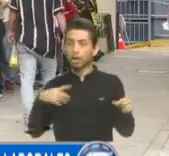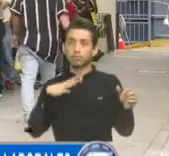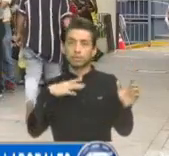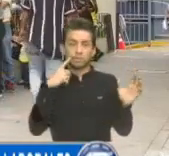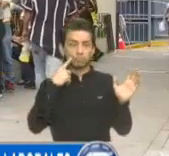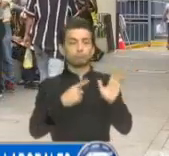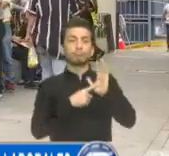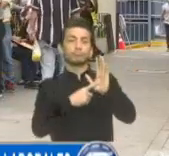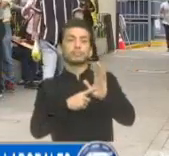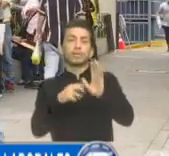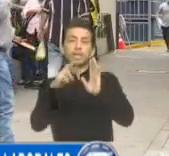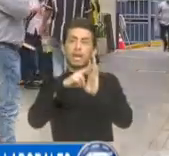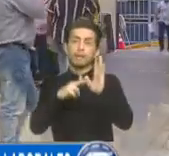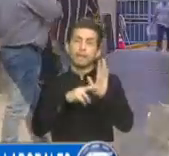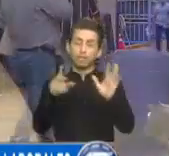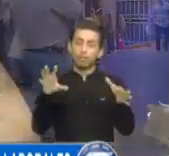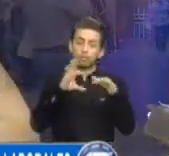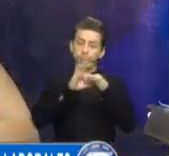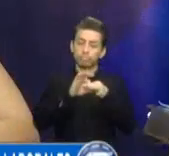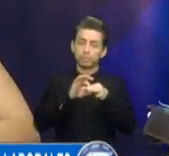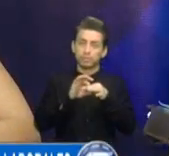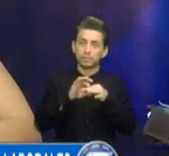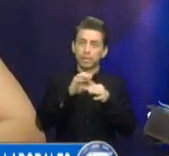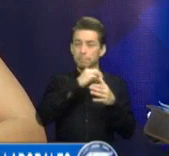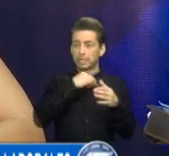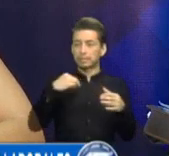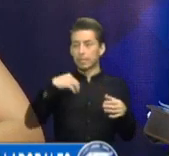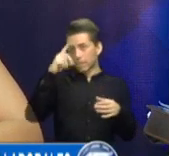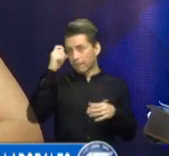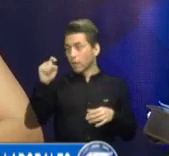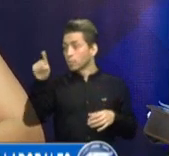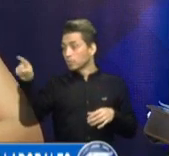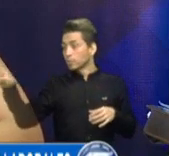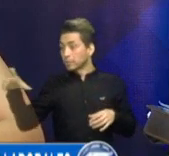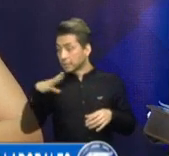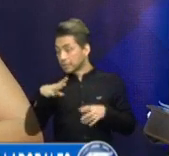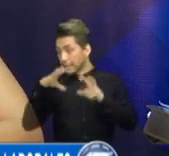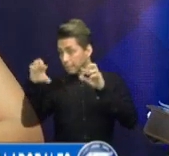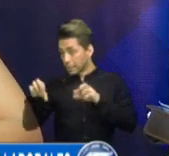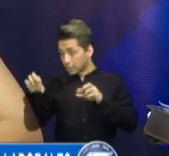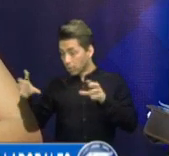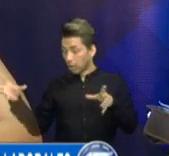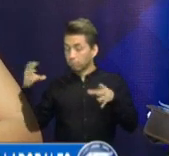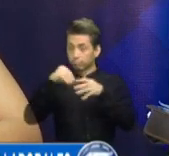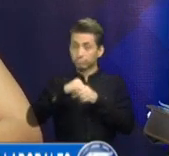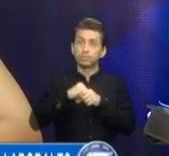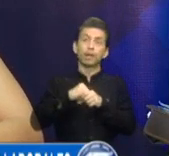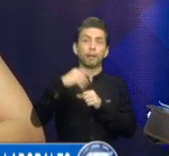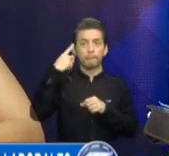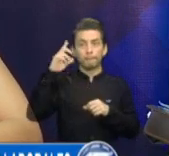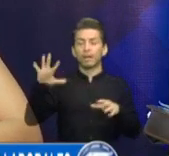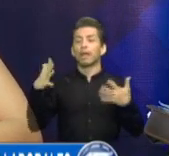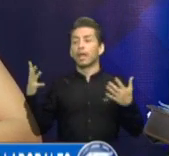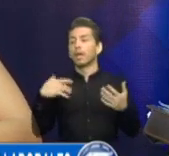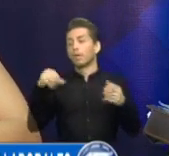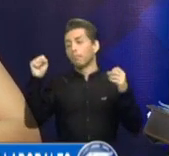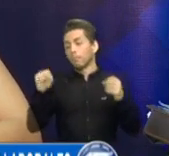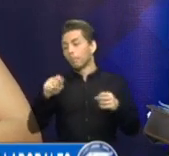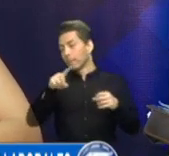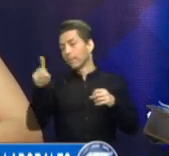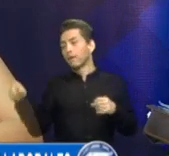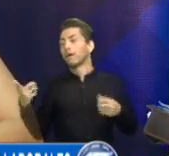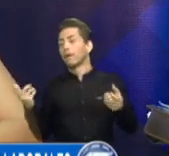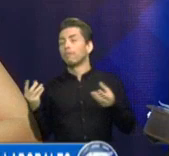al Ministerio de Trabajo, revisar un listado de las personas que están registradas con nosotros, en la cual nosotros especificamos que conocemos que la reclutadora